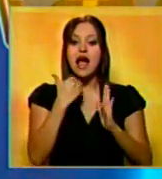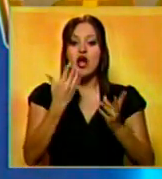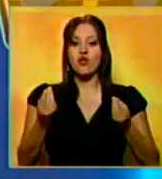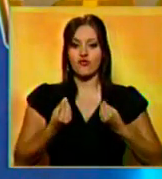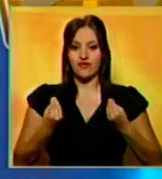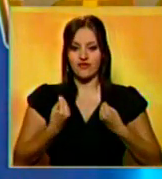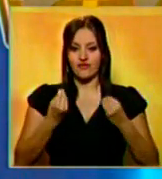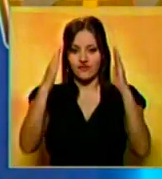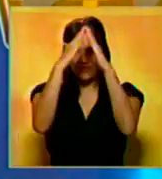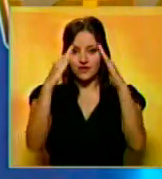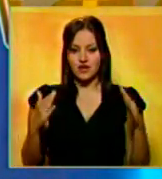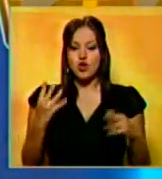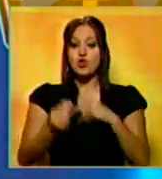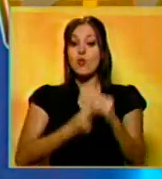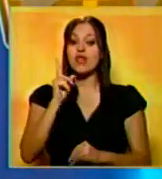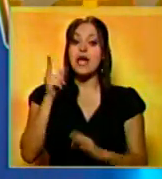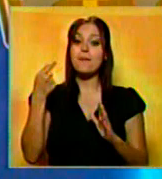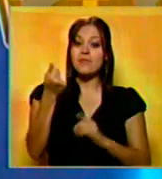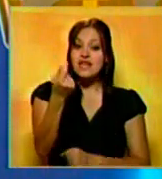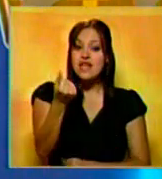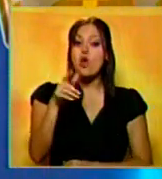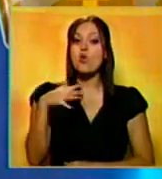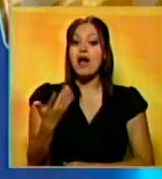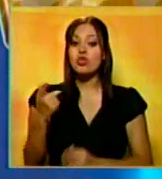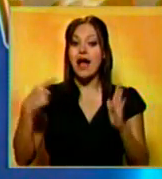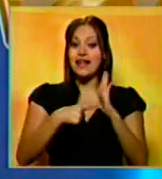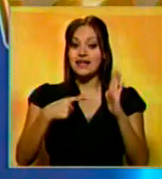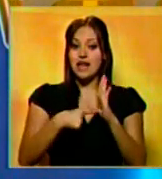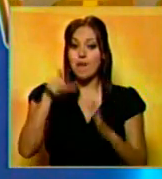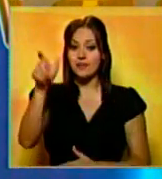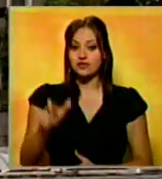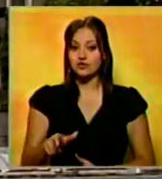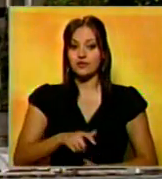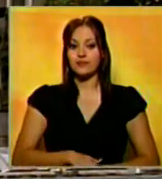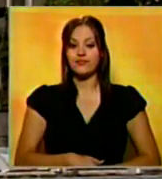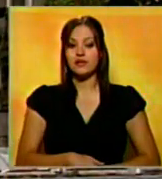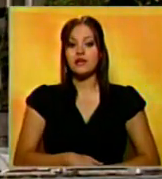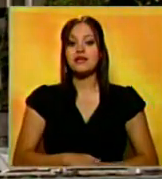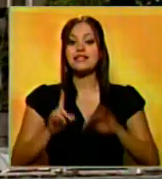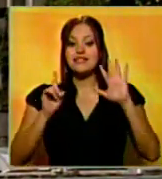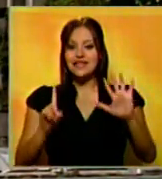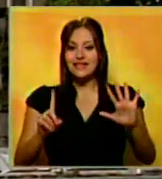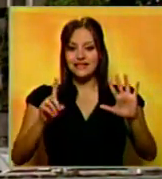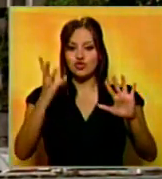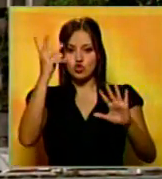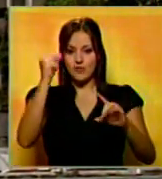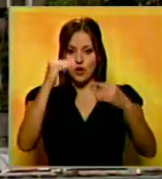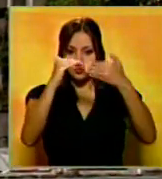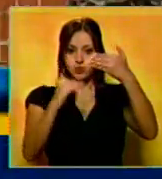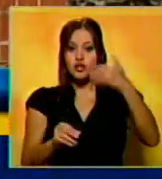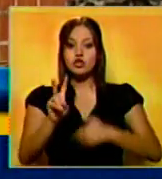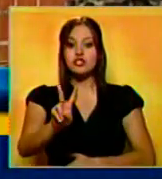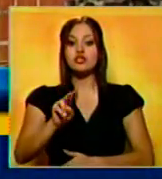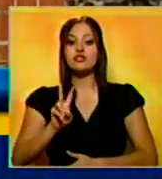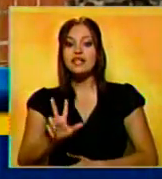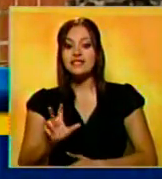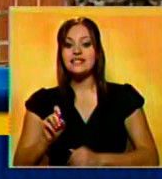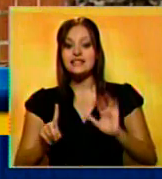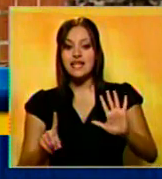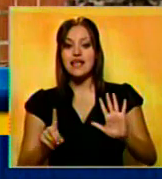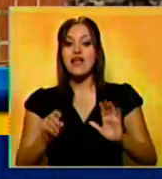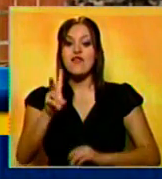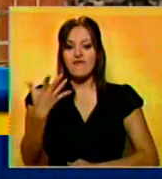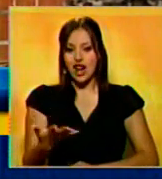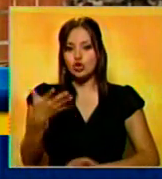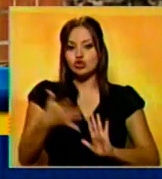determinar los cánones de rendamiento y el precio de venta de las casas a los inquilinos. Se establecieron 6 tablas con 236 valores de construcción